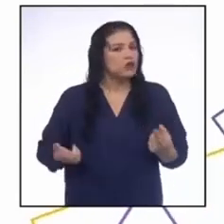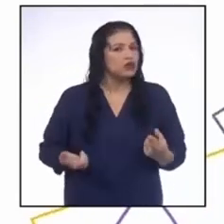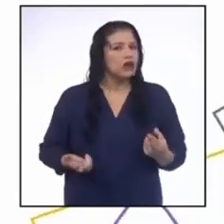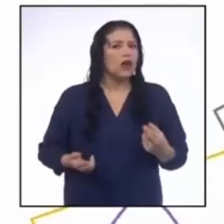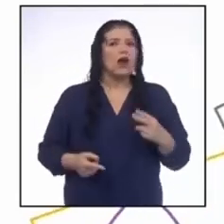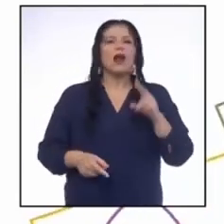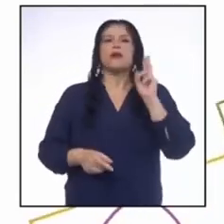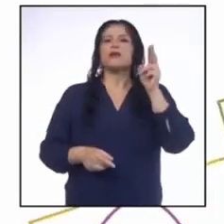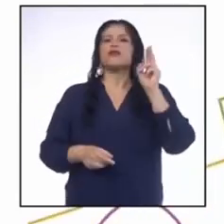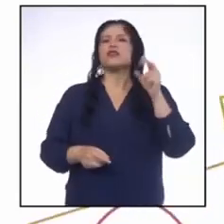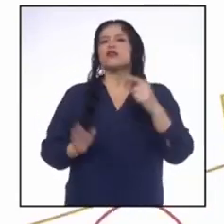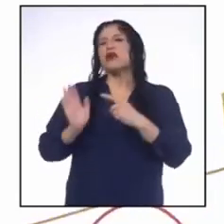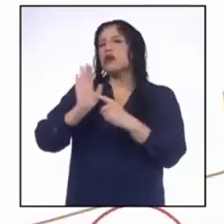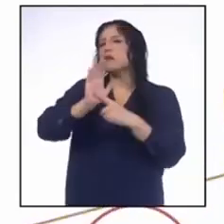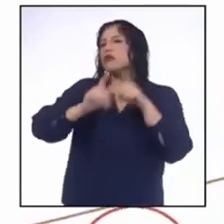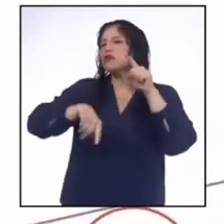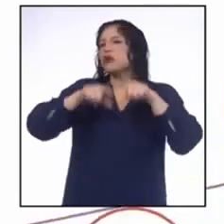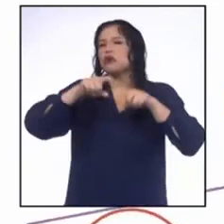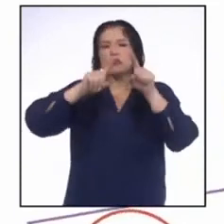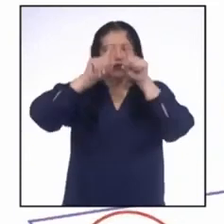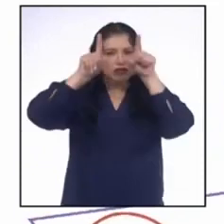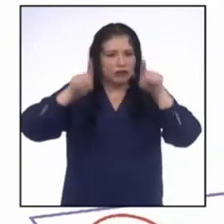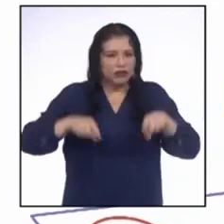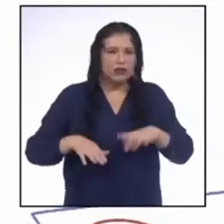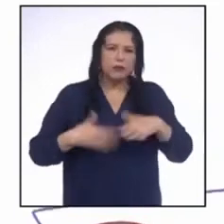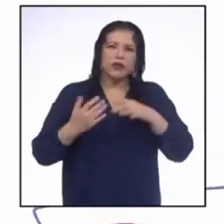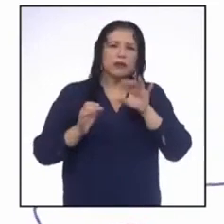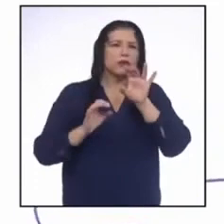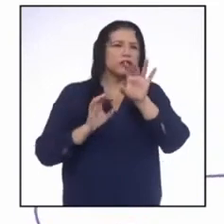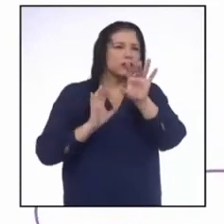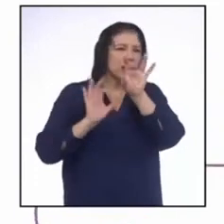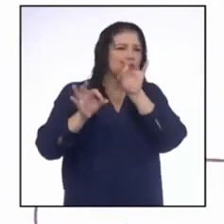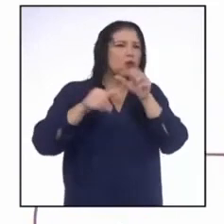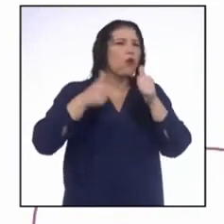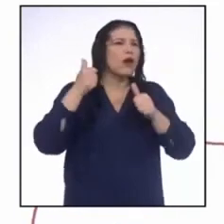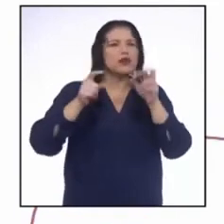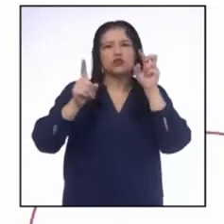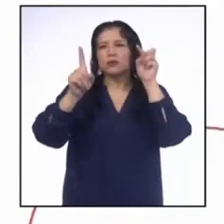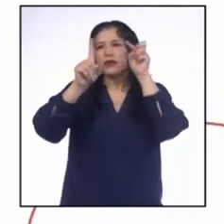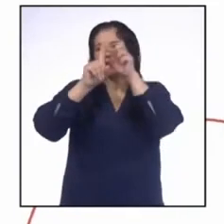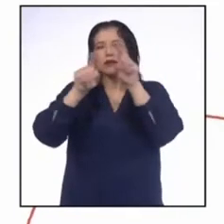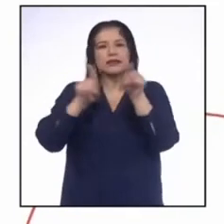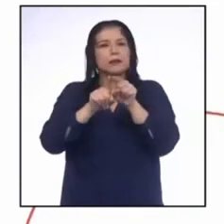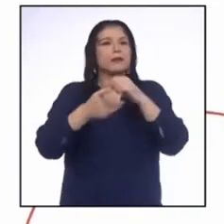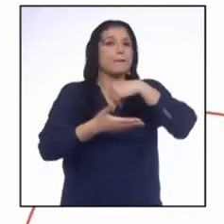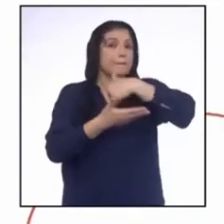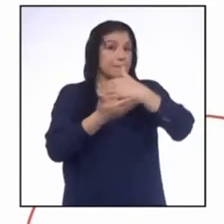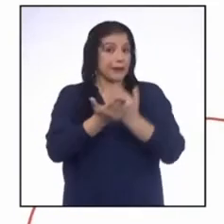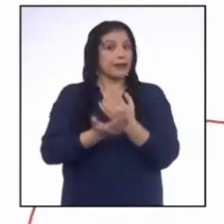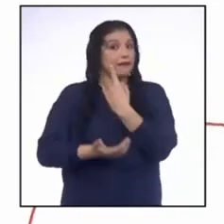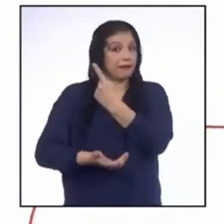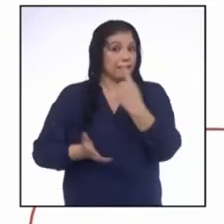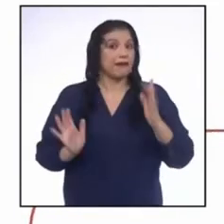profesora nos mostró algunos afiches y pudimos identificar sus propósitos y sus partes.